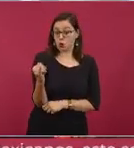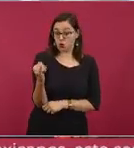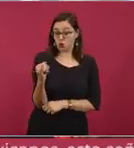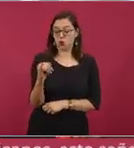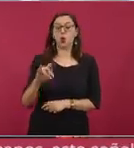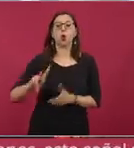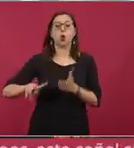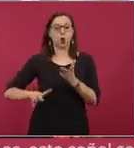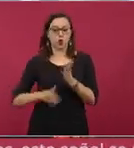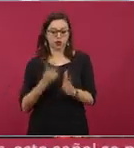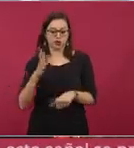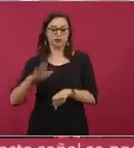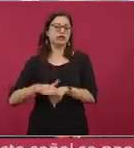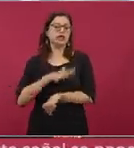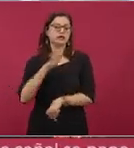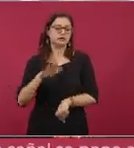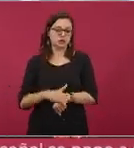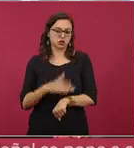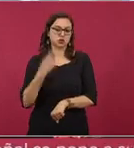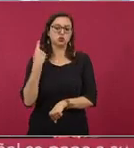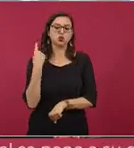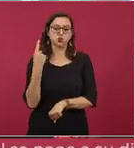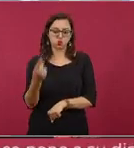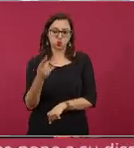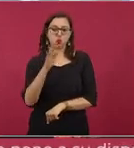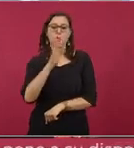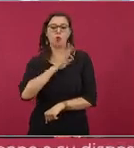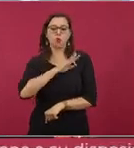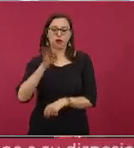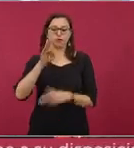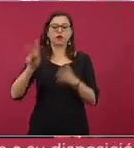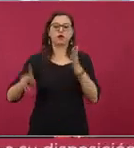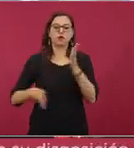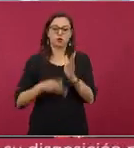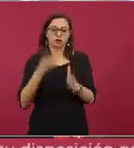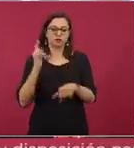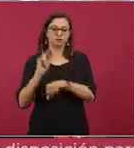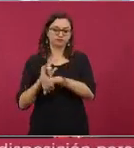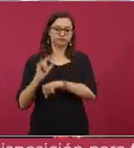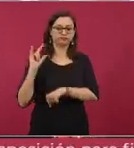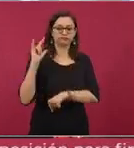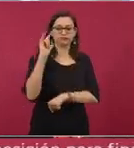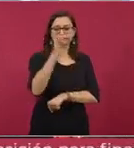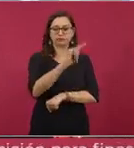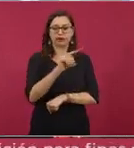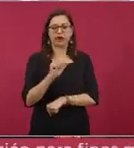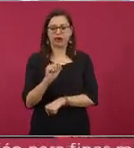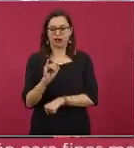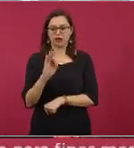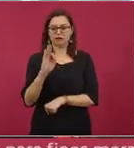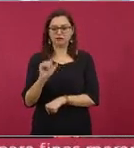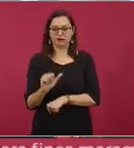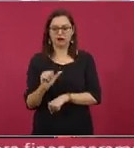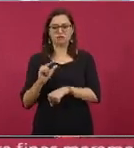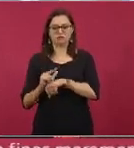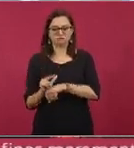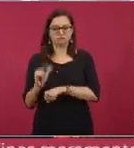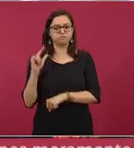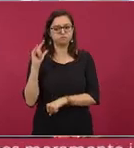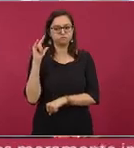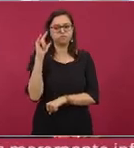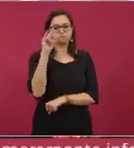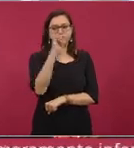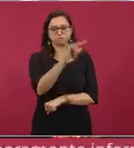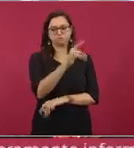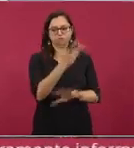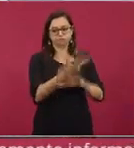la categoría uno y ya se pueden empezar a hacer rutas desde el Felipe Ángeles a los aeropuertos de